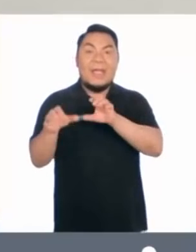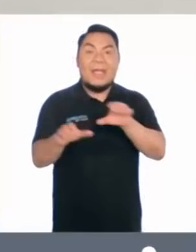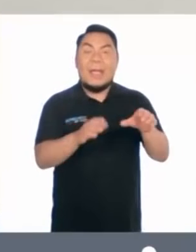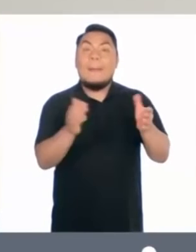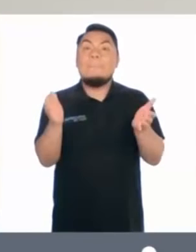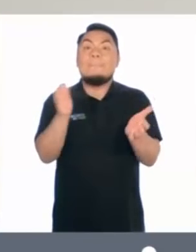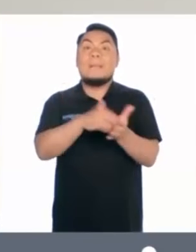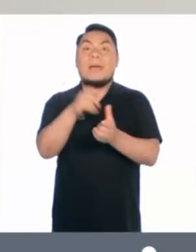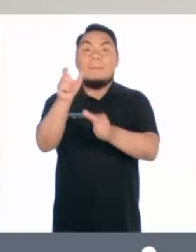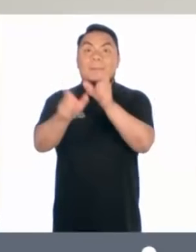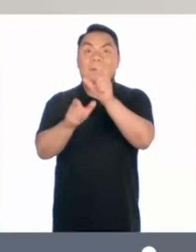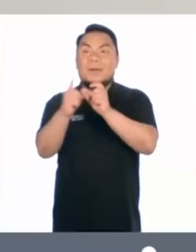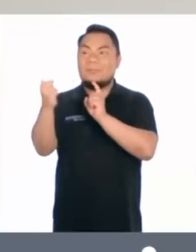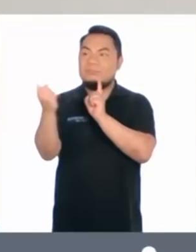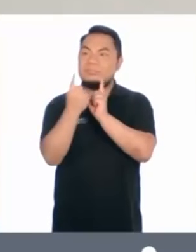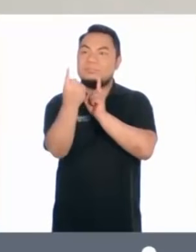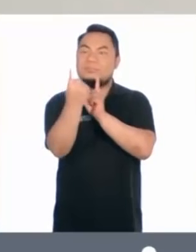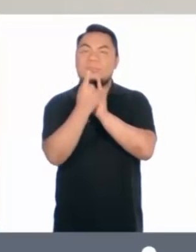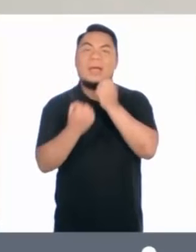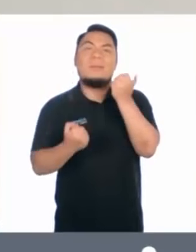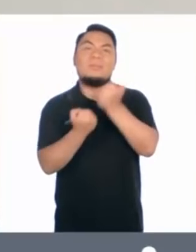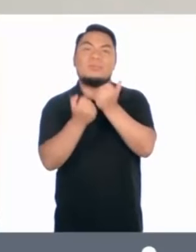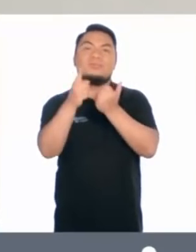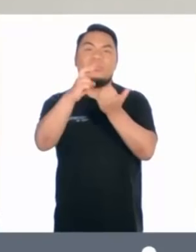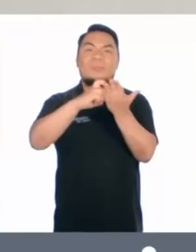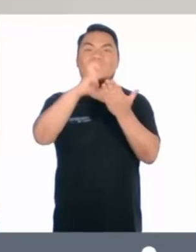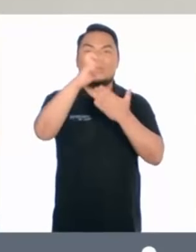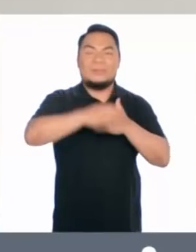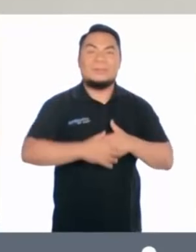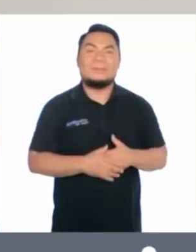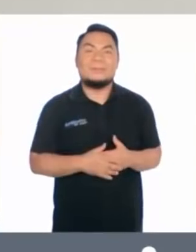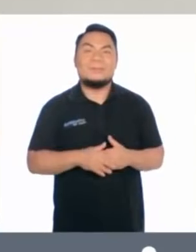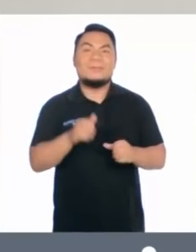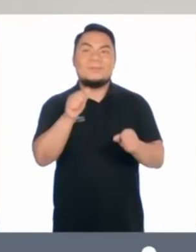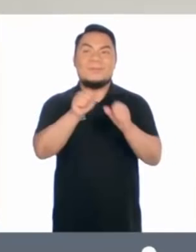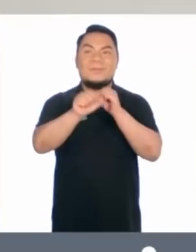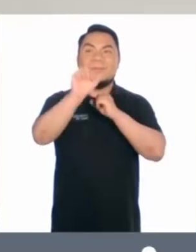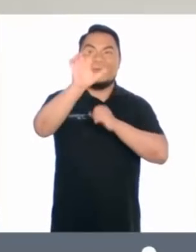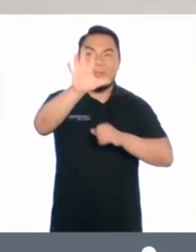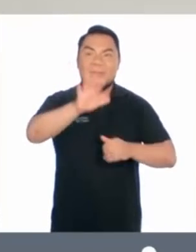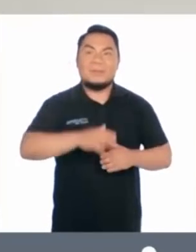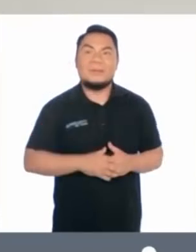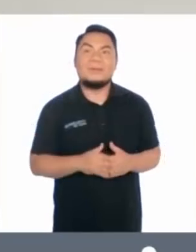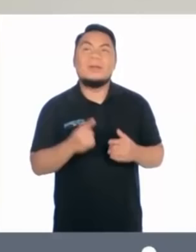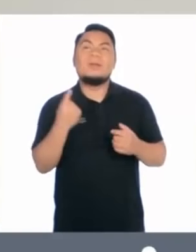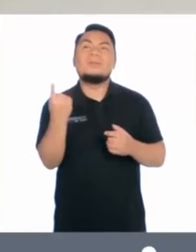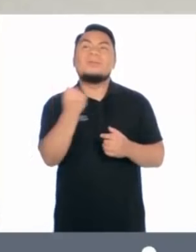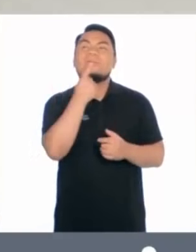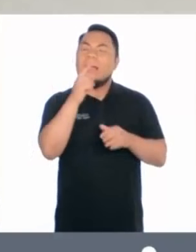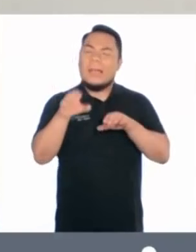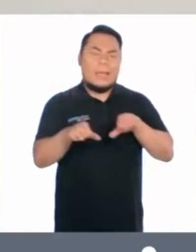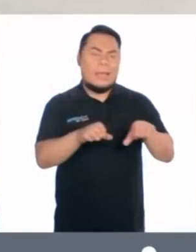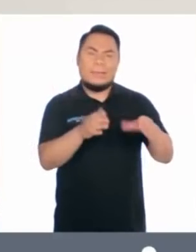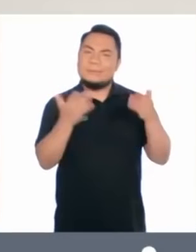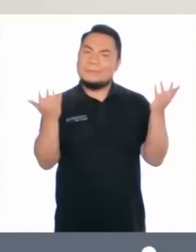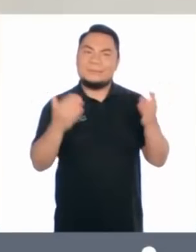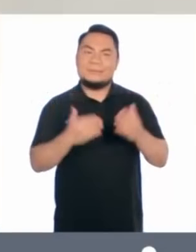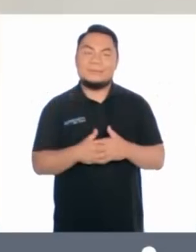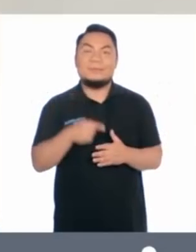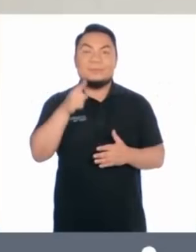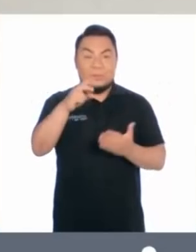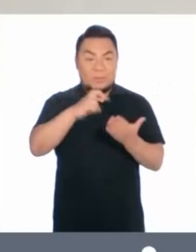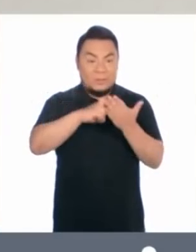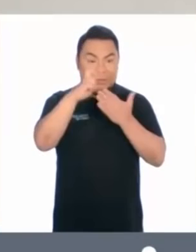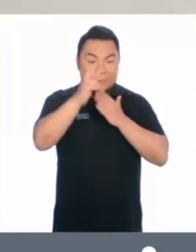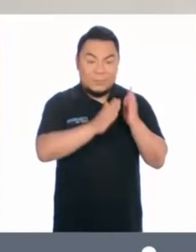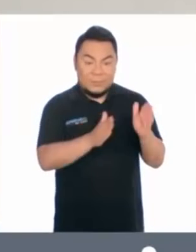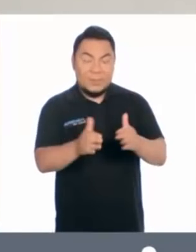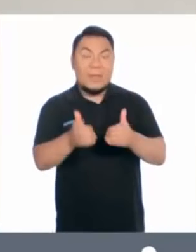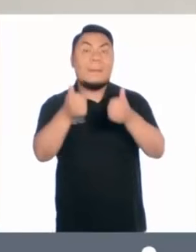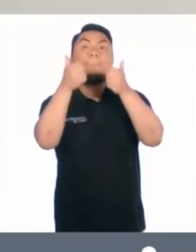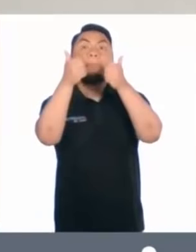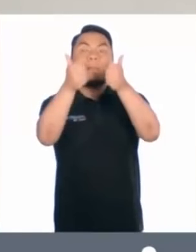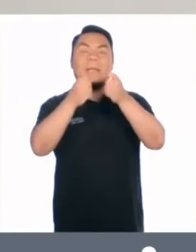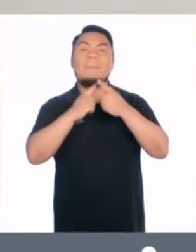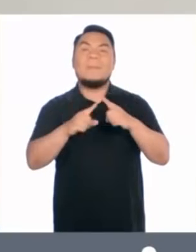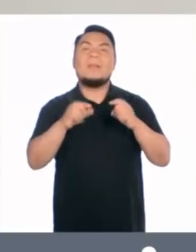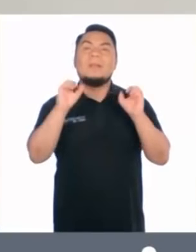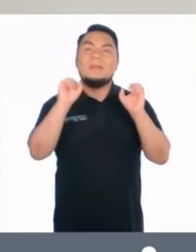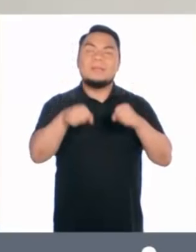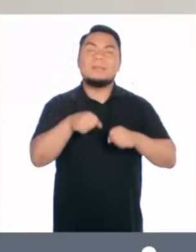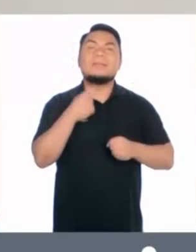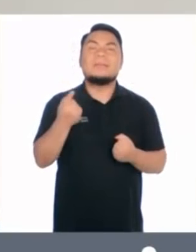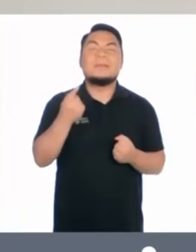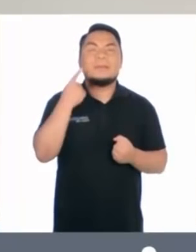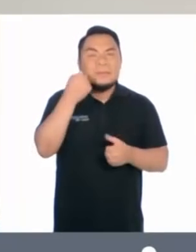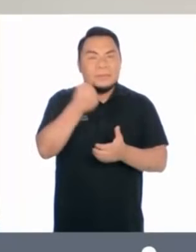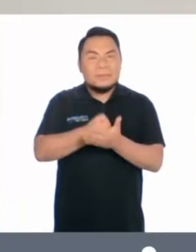harán que más personas apoyen tu proyecto. Número cinco, solo hazlo. Planificar está muy bien,